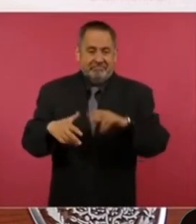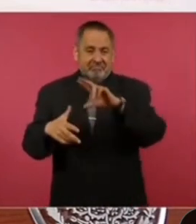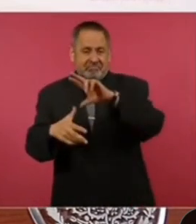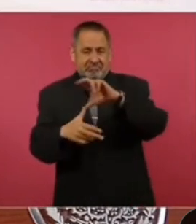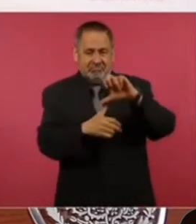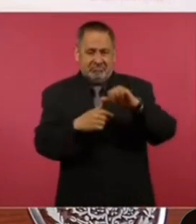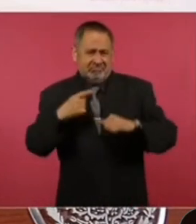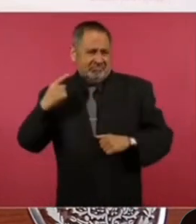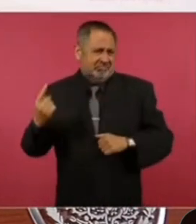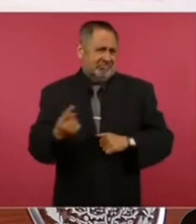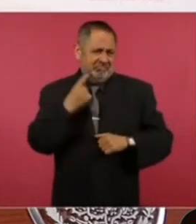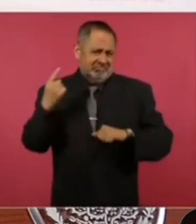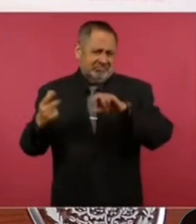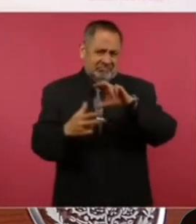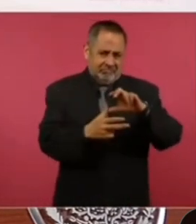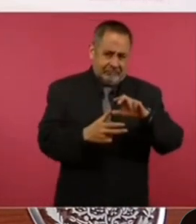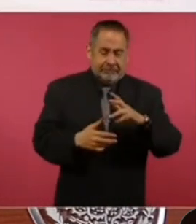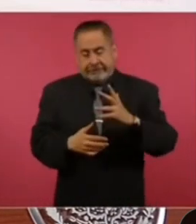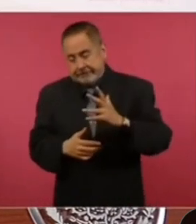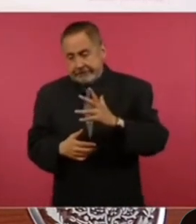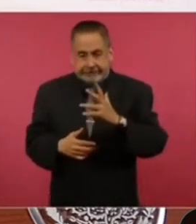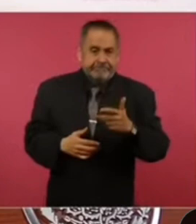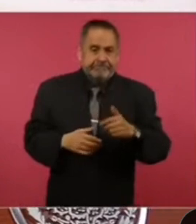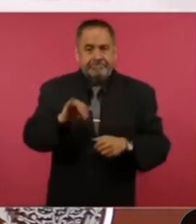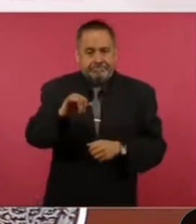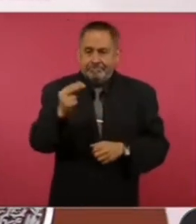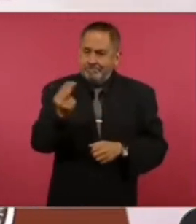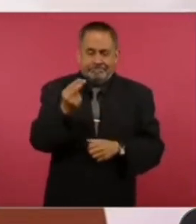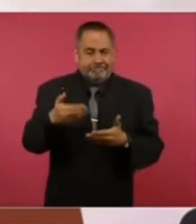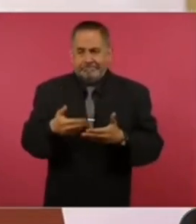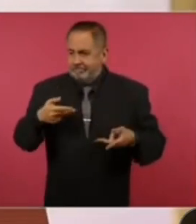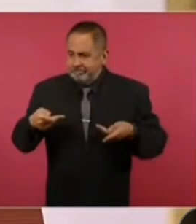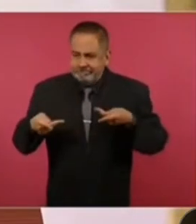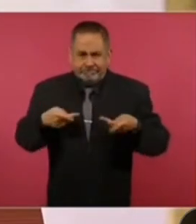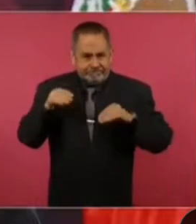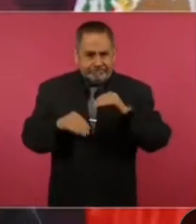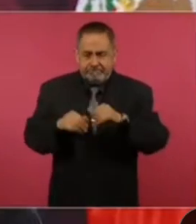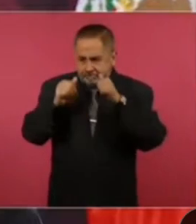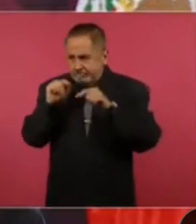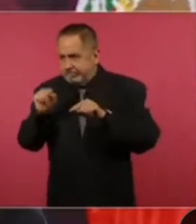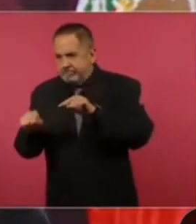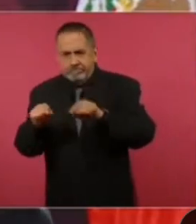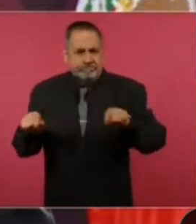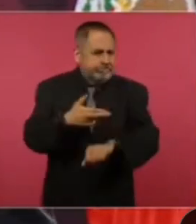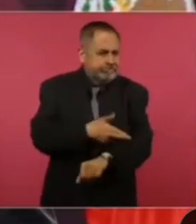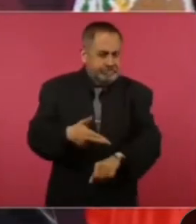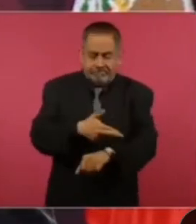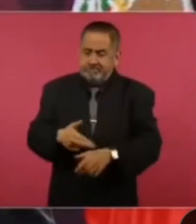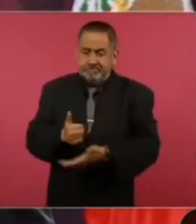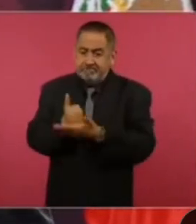huracanes. Entonces, sí estamos atendiendo esto.